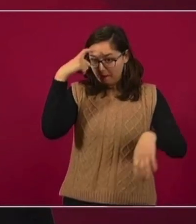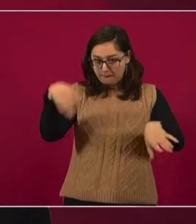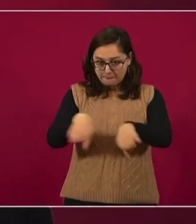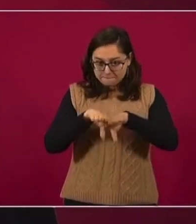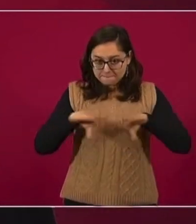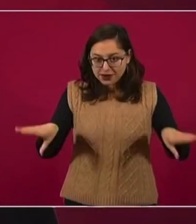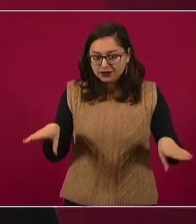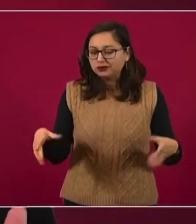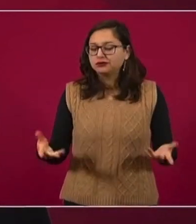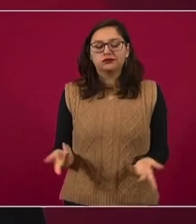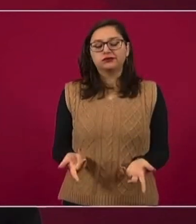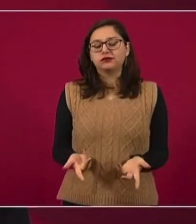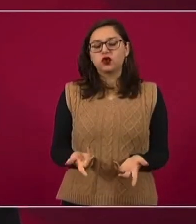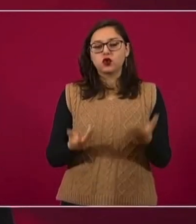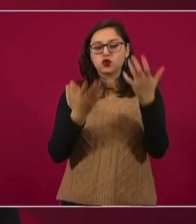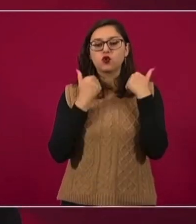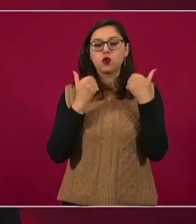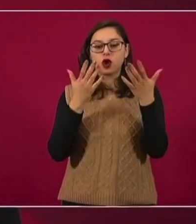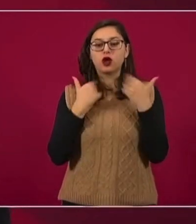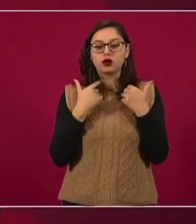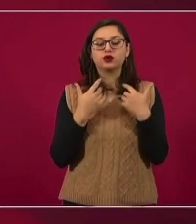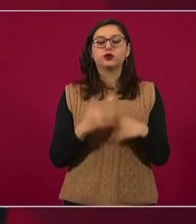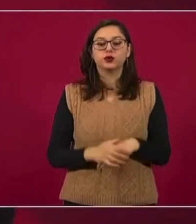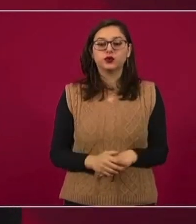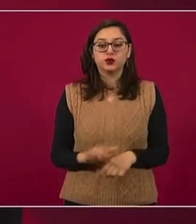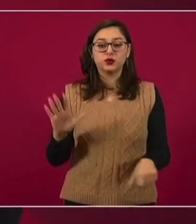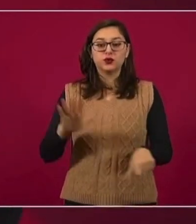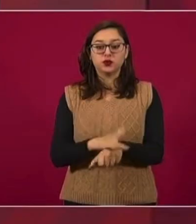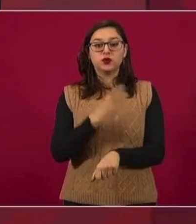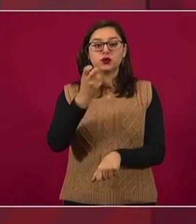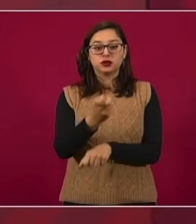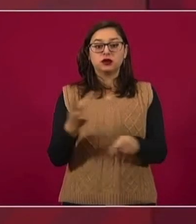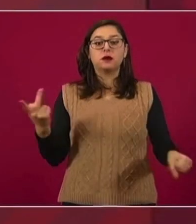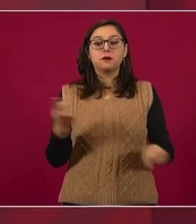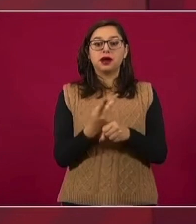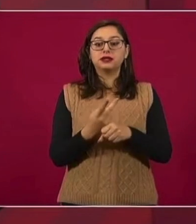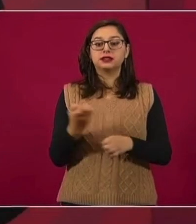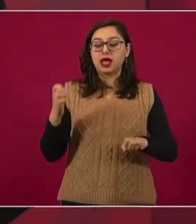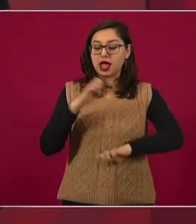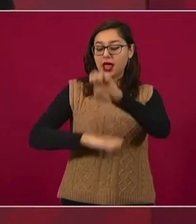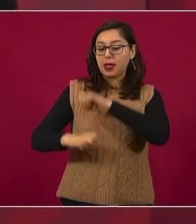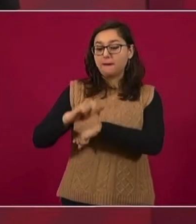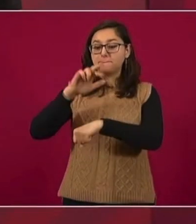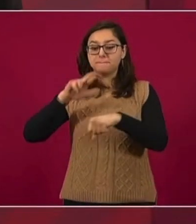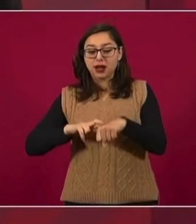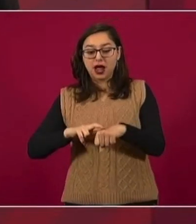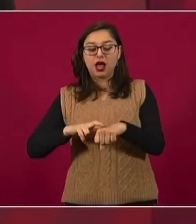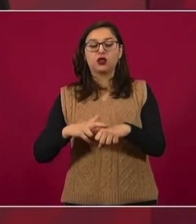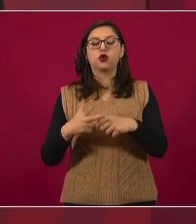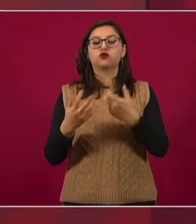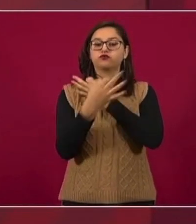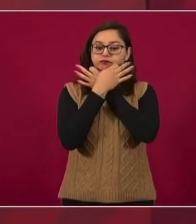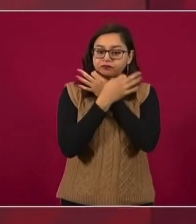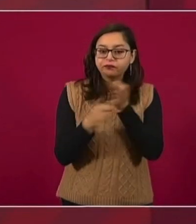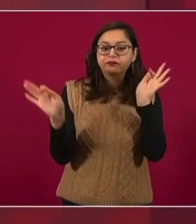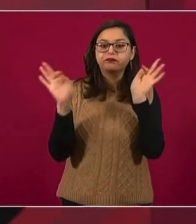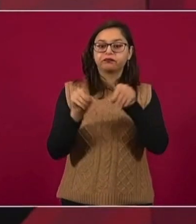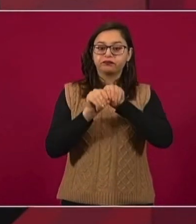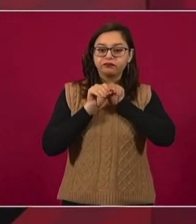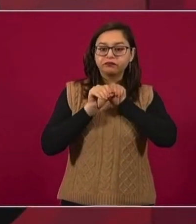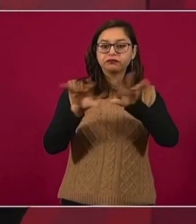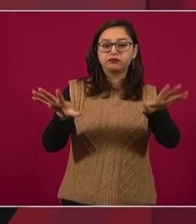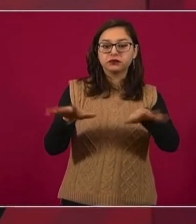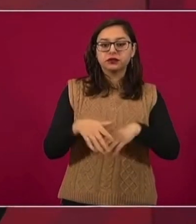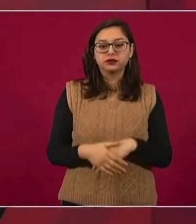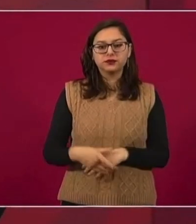Entonces, por eso cuando salen declaraciones del embajador o de la embajada, nosotros